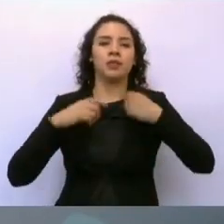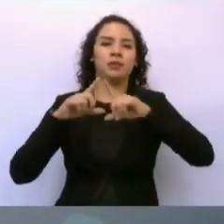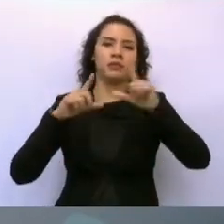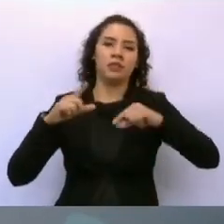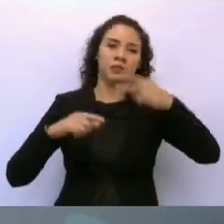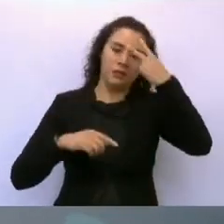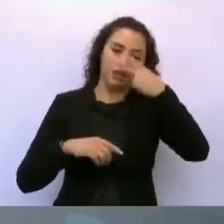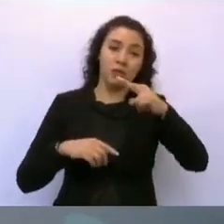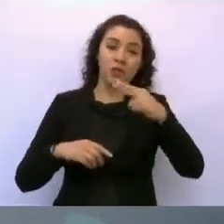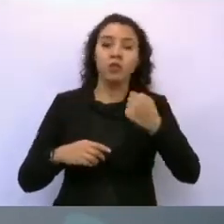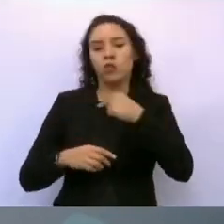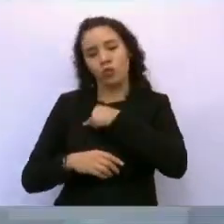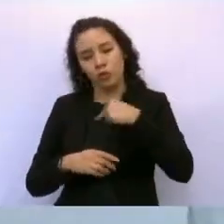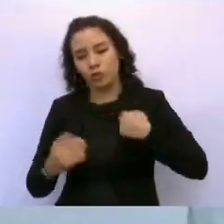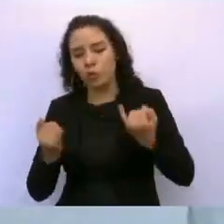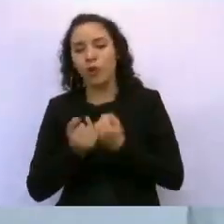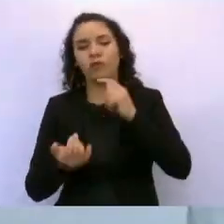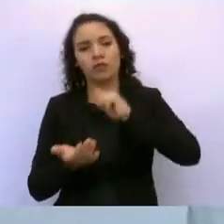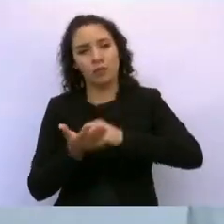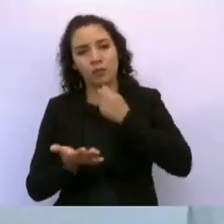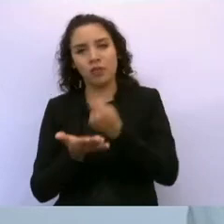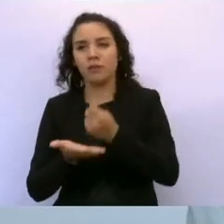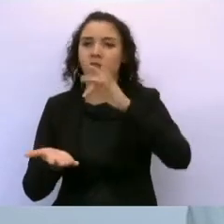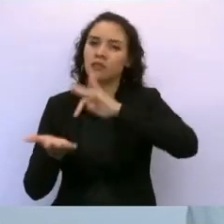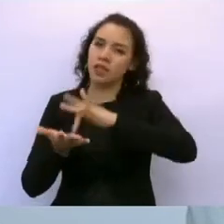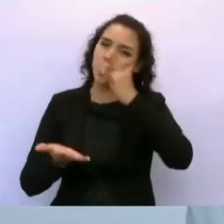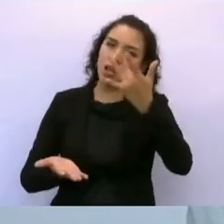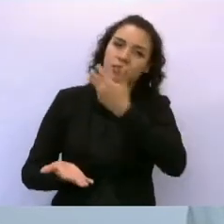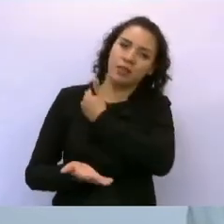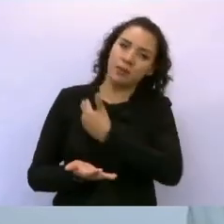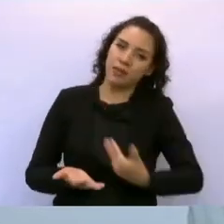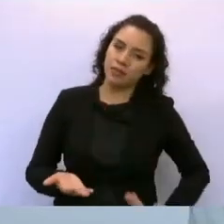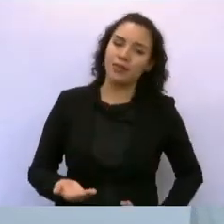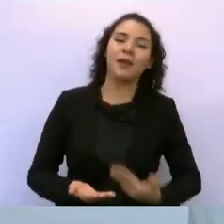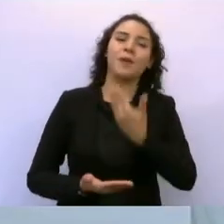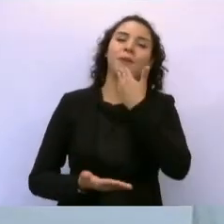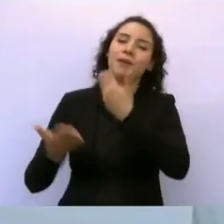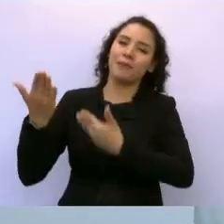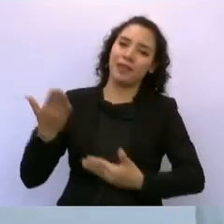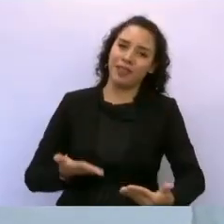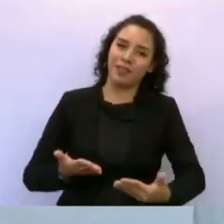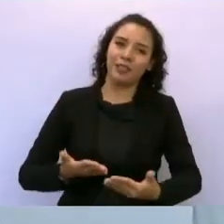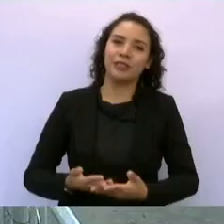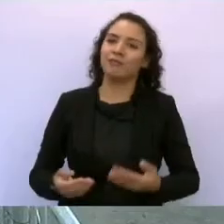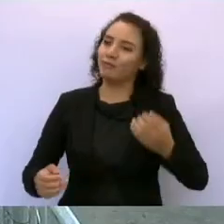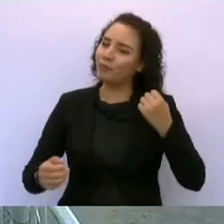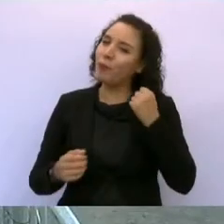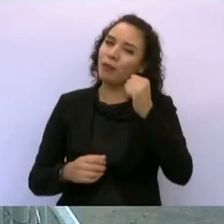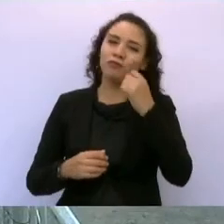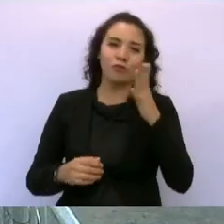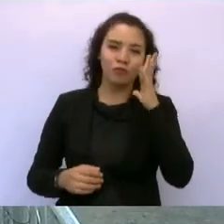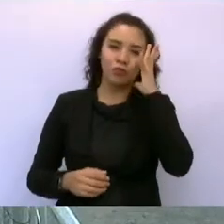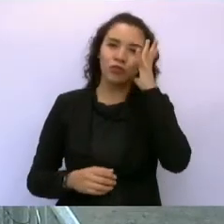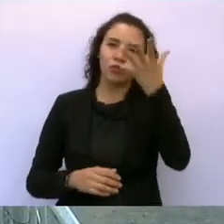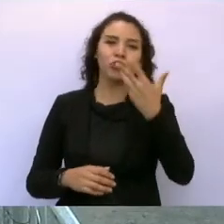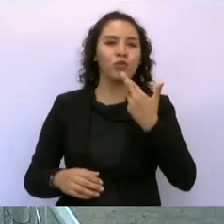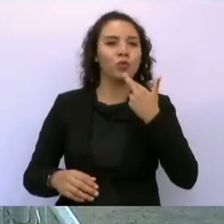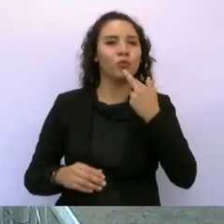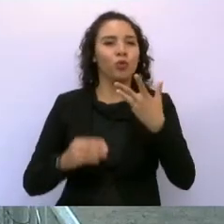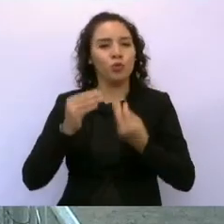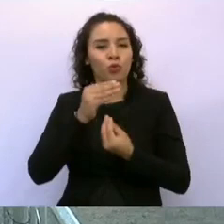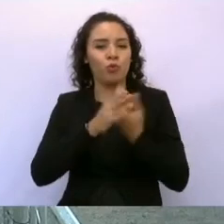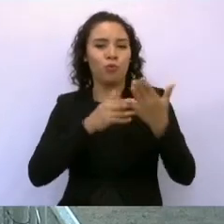agradecidos, profundamente agradecidos. Bienvenidos, vamos todos por el nuevo modelo